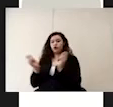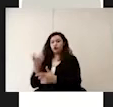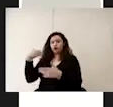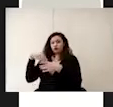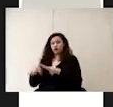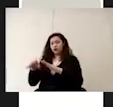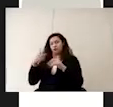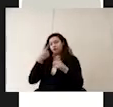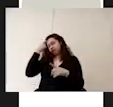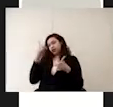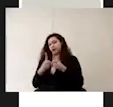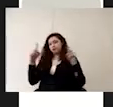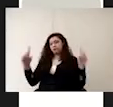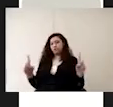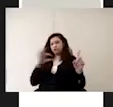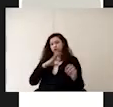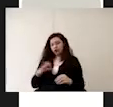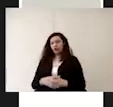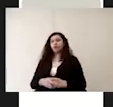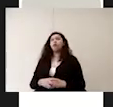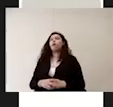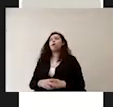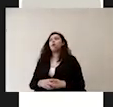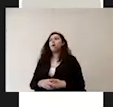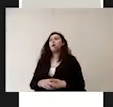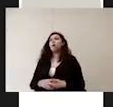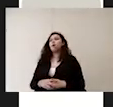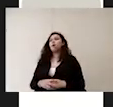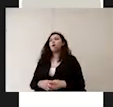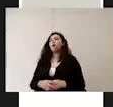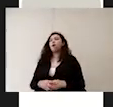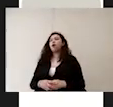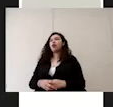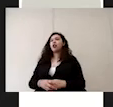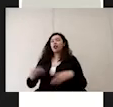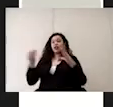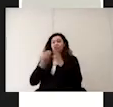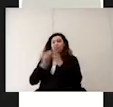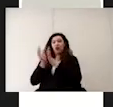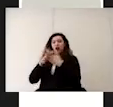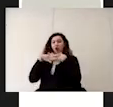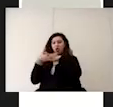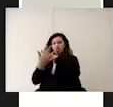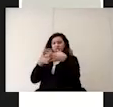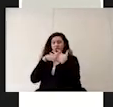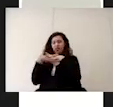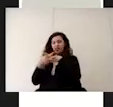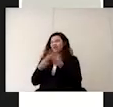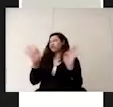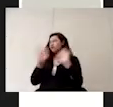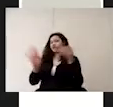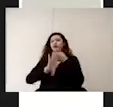distanciamiento físico limitar la mezcla de clases para actividades escolares es decir